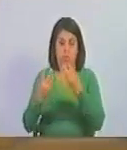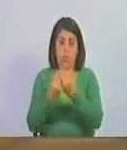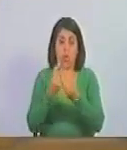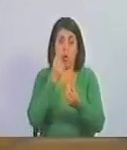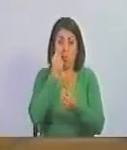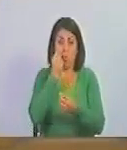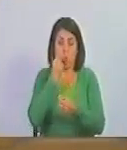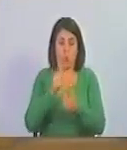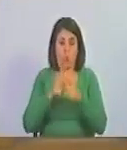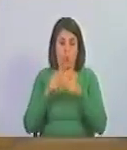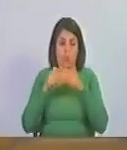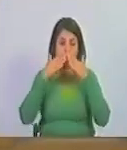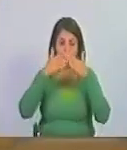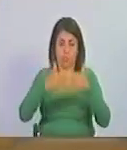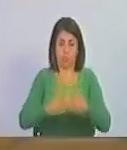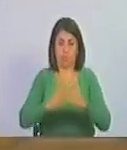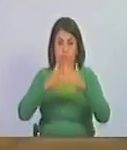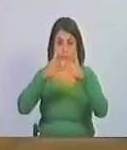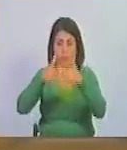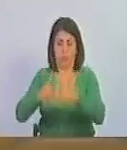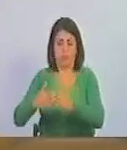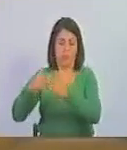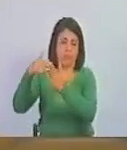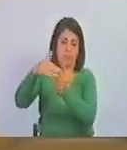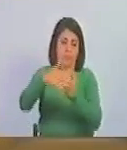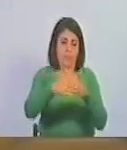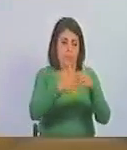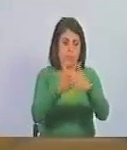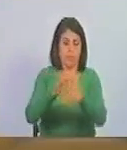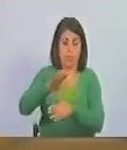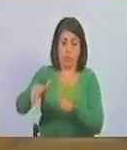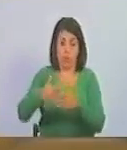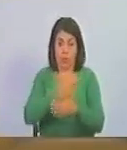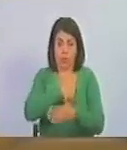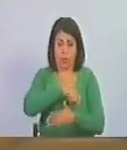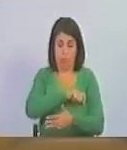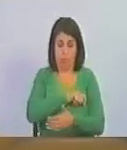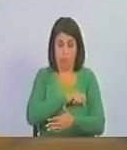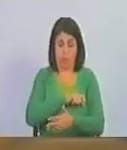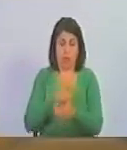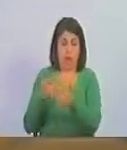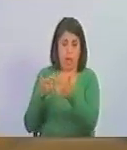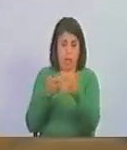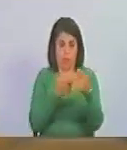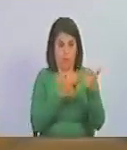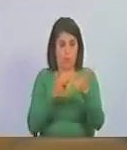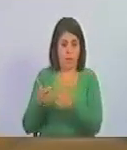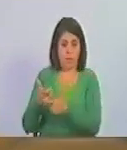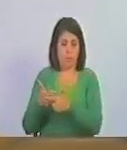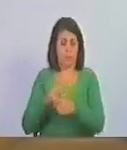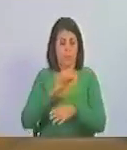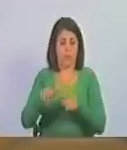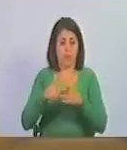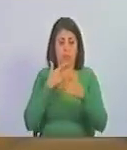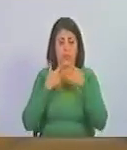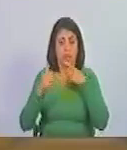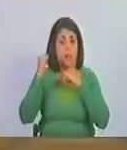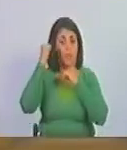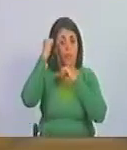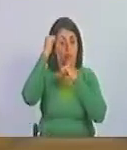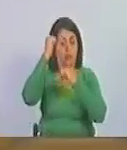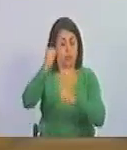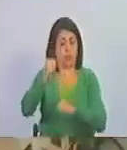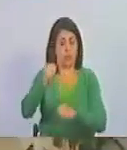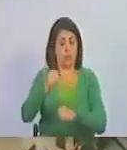esos 11 buques de gran calado y pasa a todos los españoles por las armas pudiendo lograr así la victoria